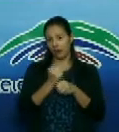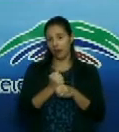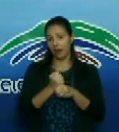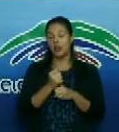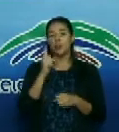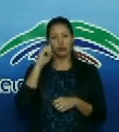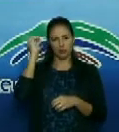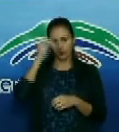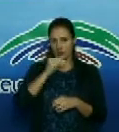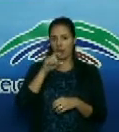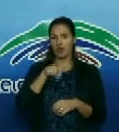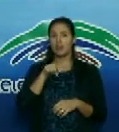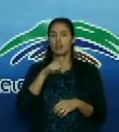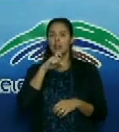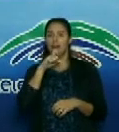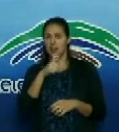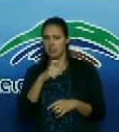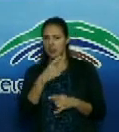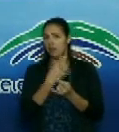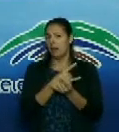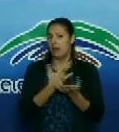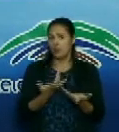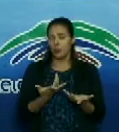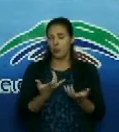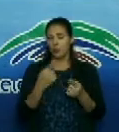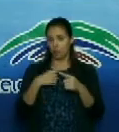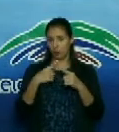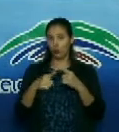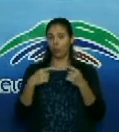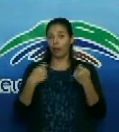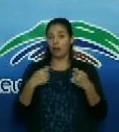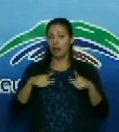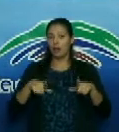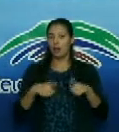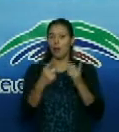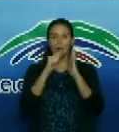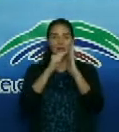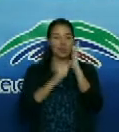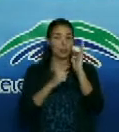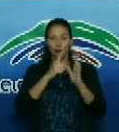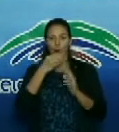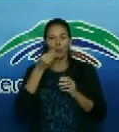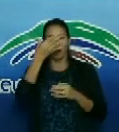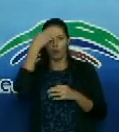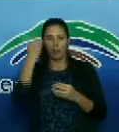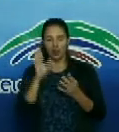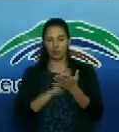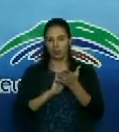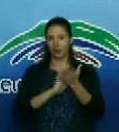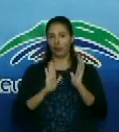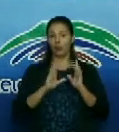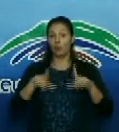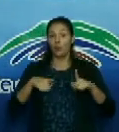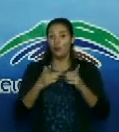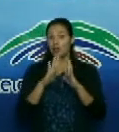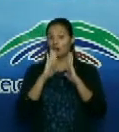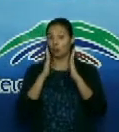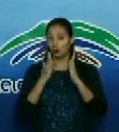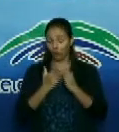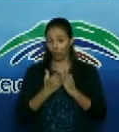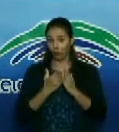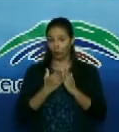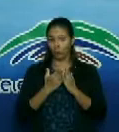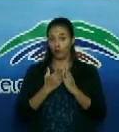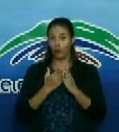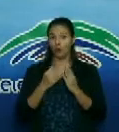iba a enfrentar a riesgo que tenía que extremar las medidas que tenía que llegar a